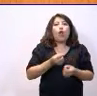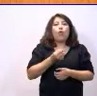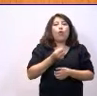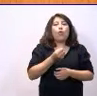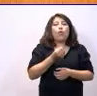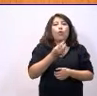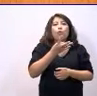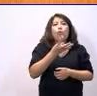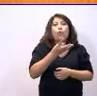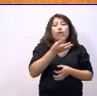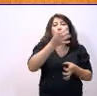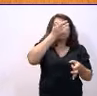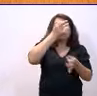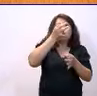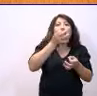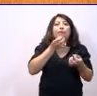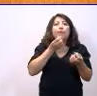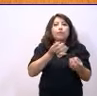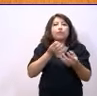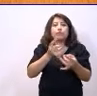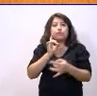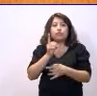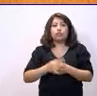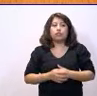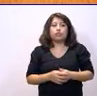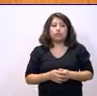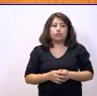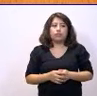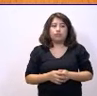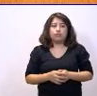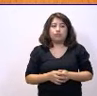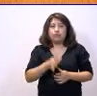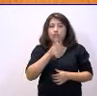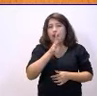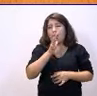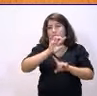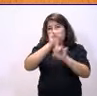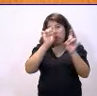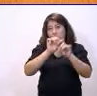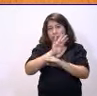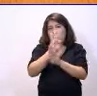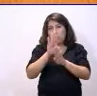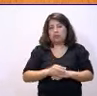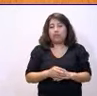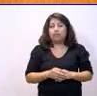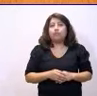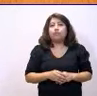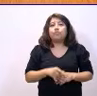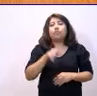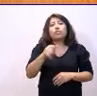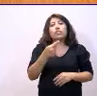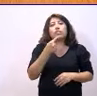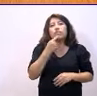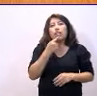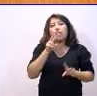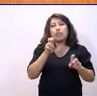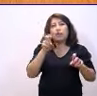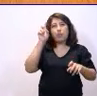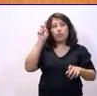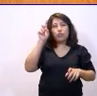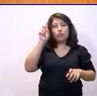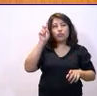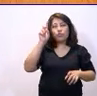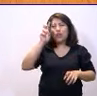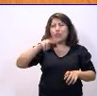datos que dice usted. Le voy a hacer una última pregunta, señor Capellán. Cuando usted dice que hay más profesores que